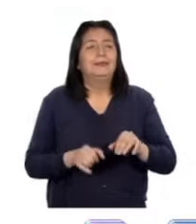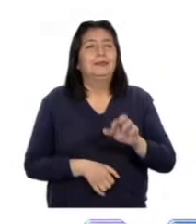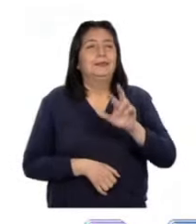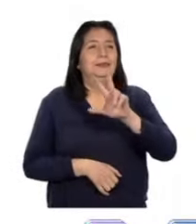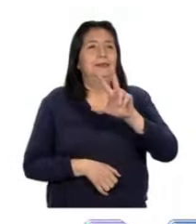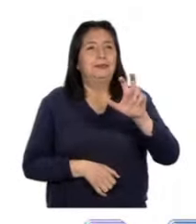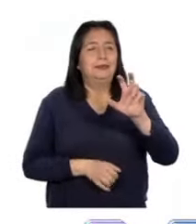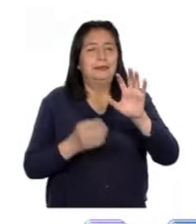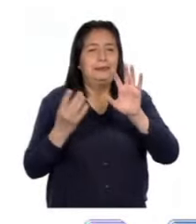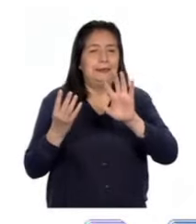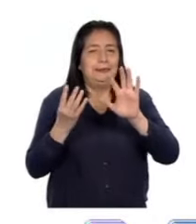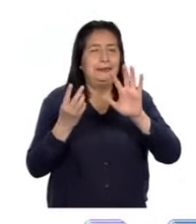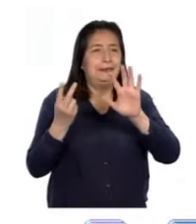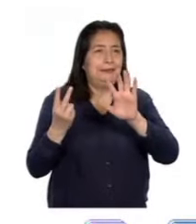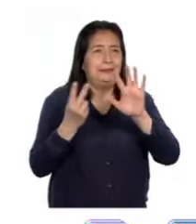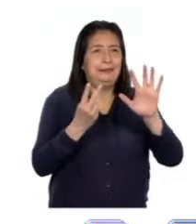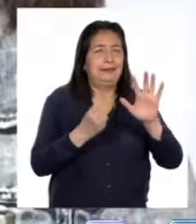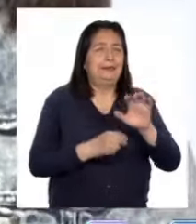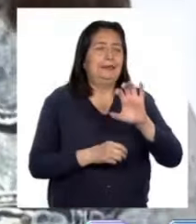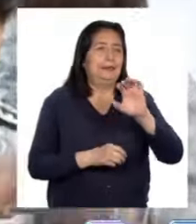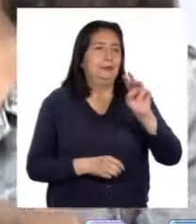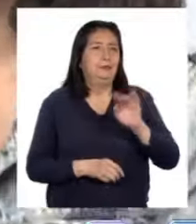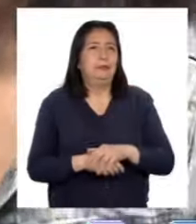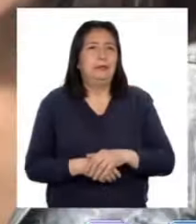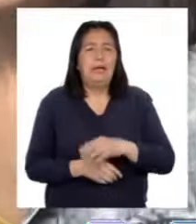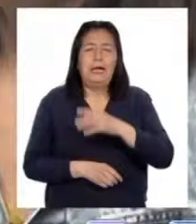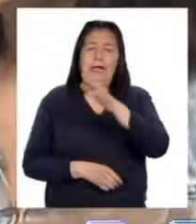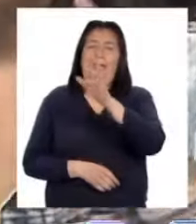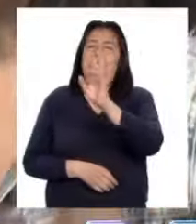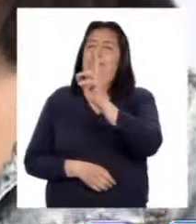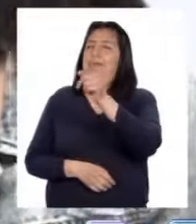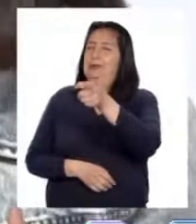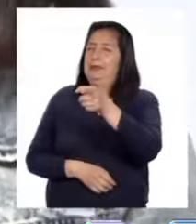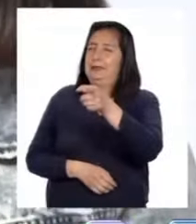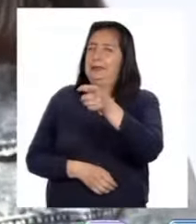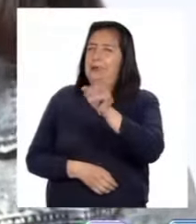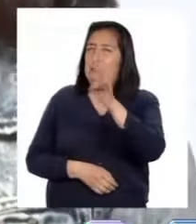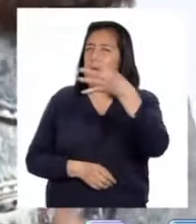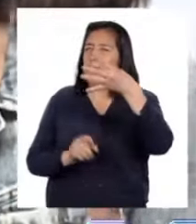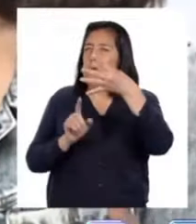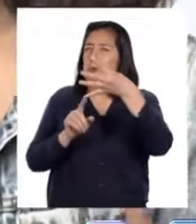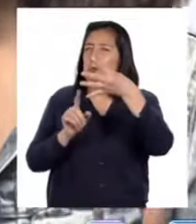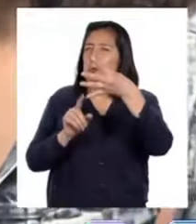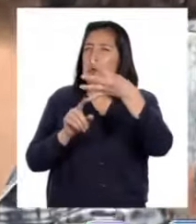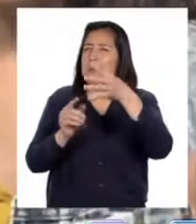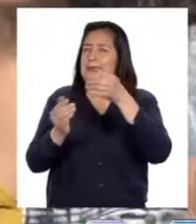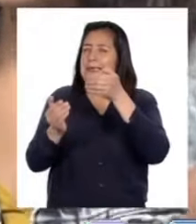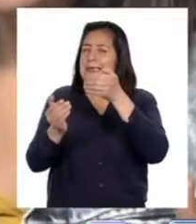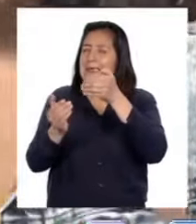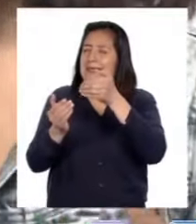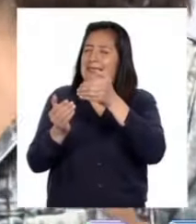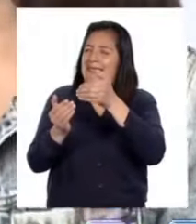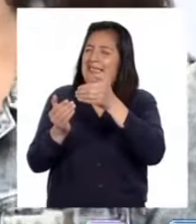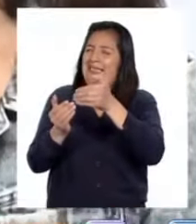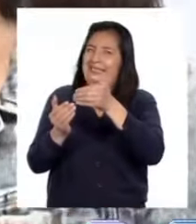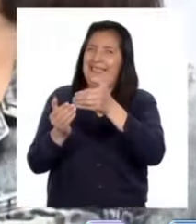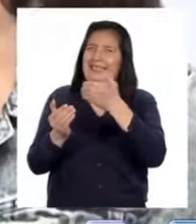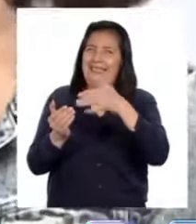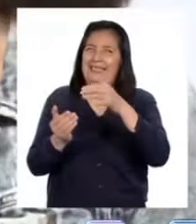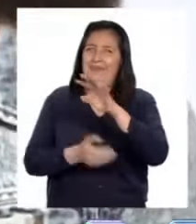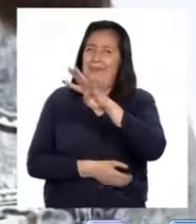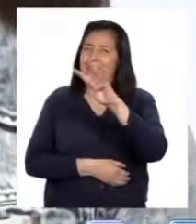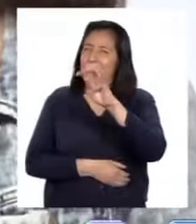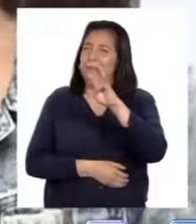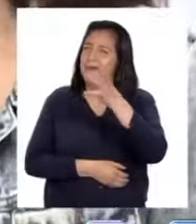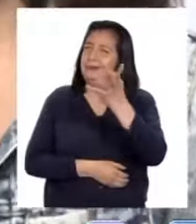377 centímetros. Profesora, en este cuarto intento es claro que ya estamos bien cerquita de llegar a los